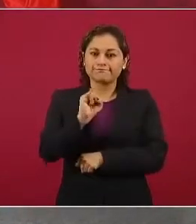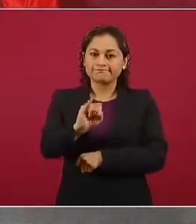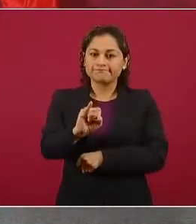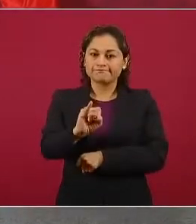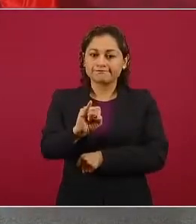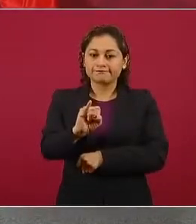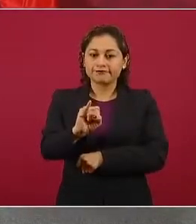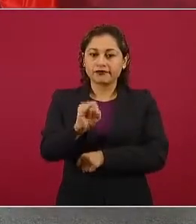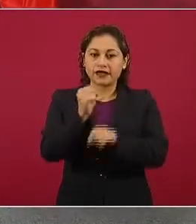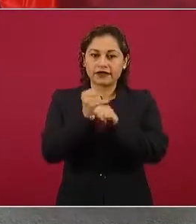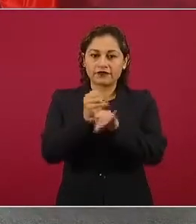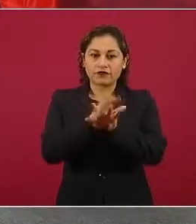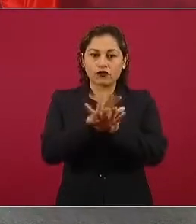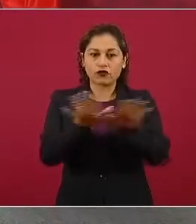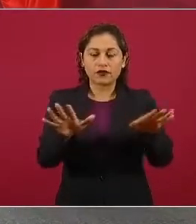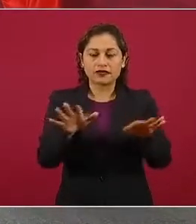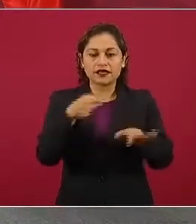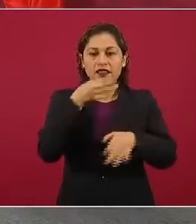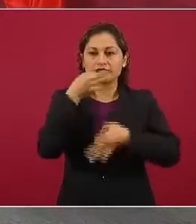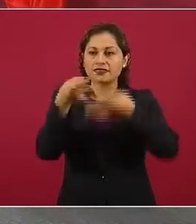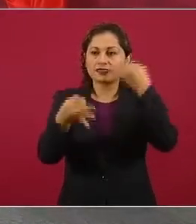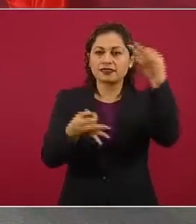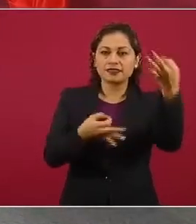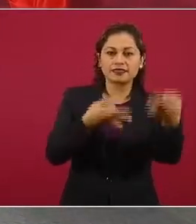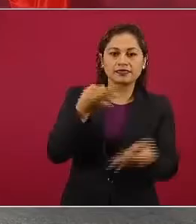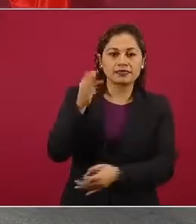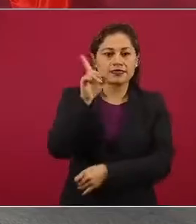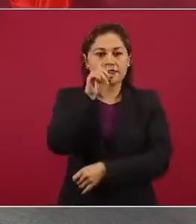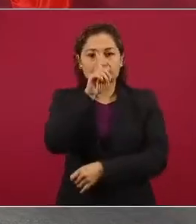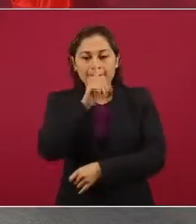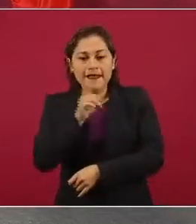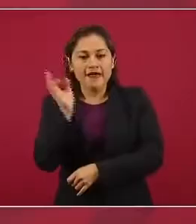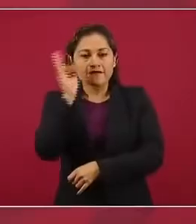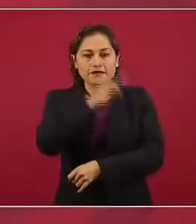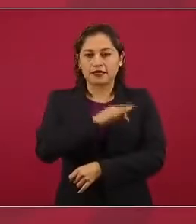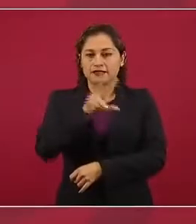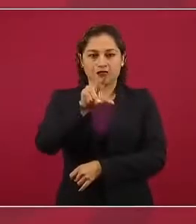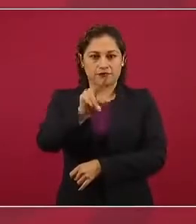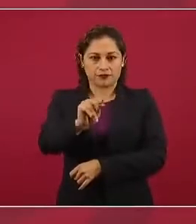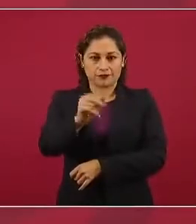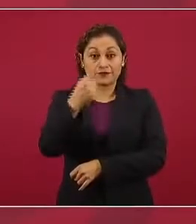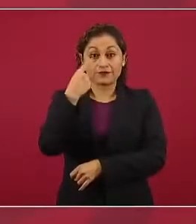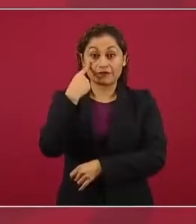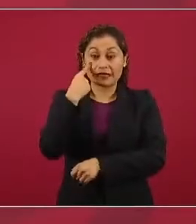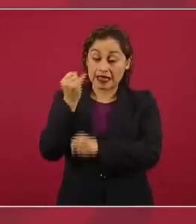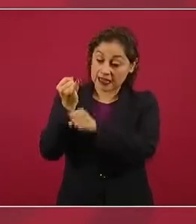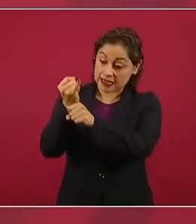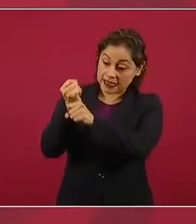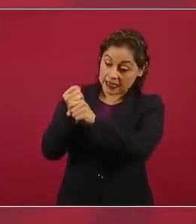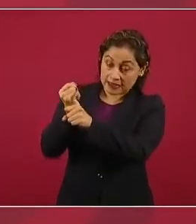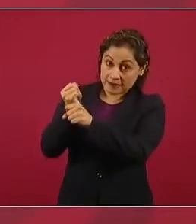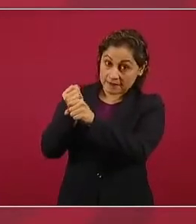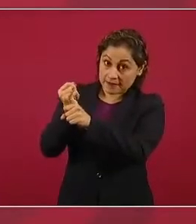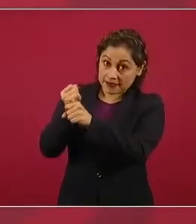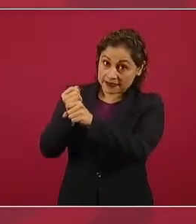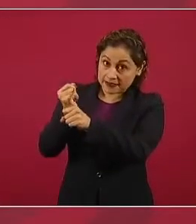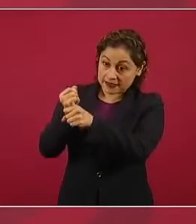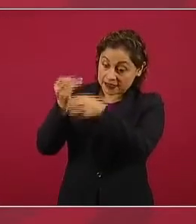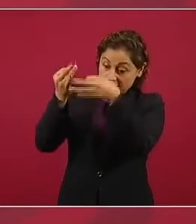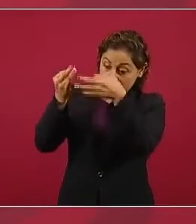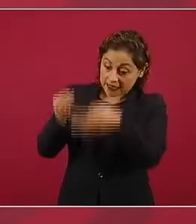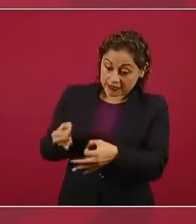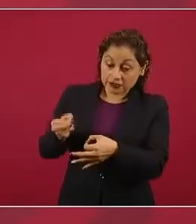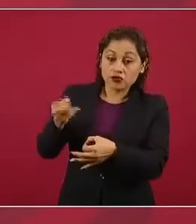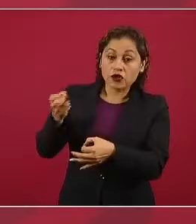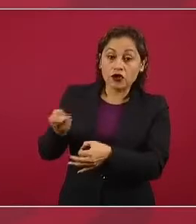distorsiones. La investigación clínica es la investigación que se hace en sujetos humanos